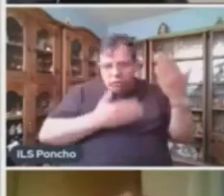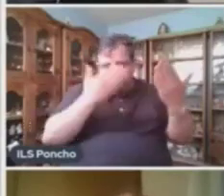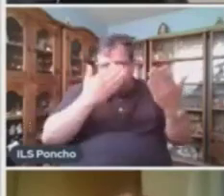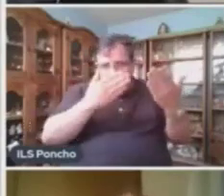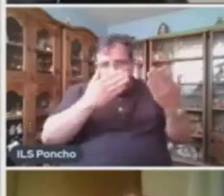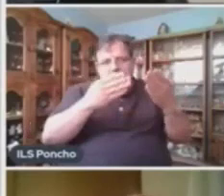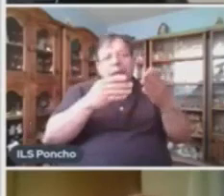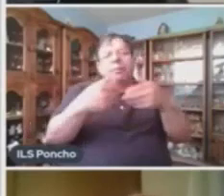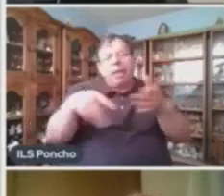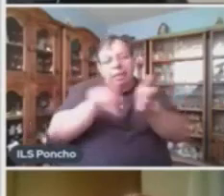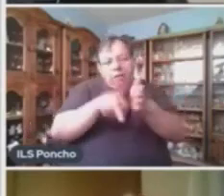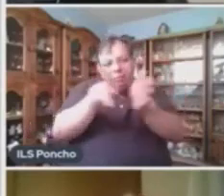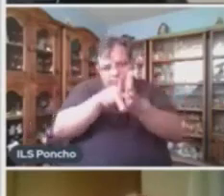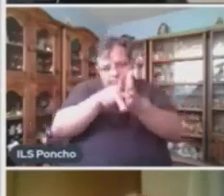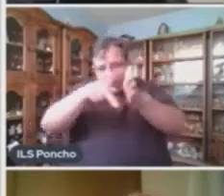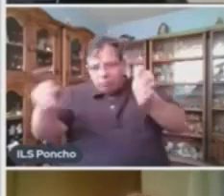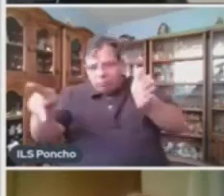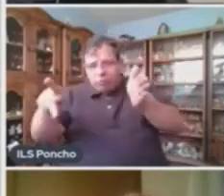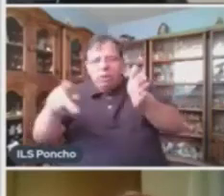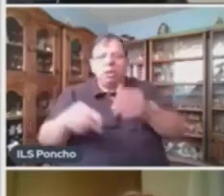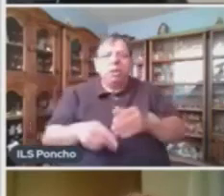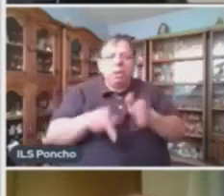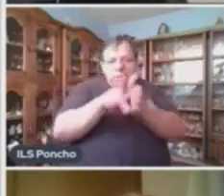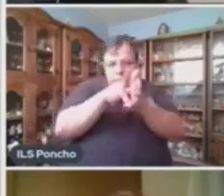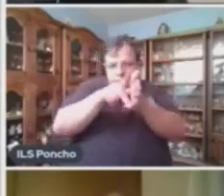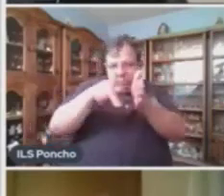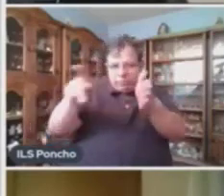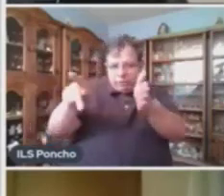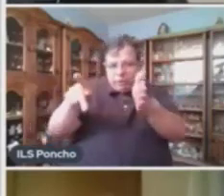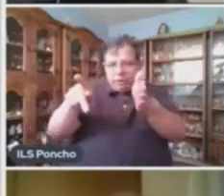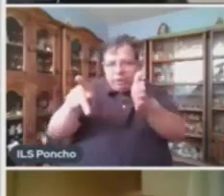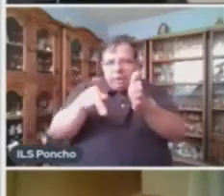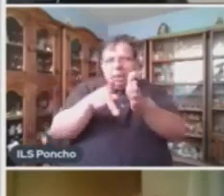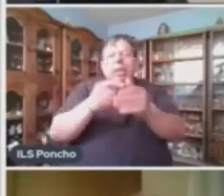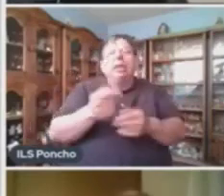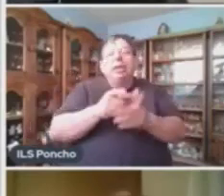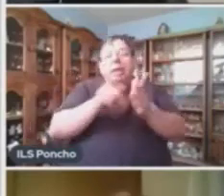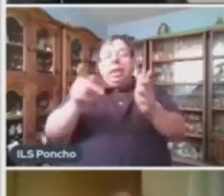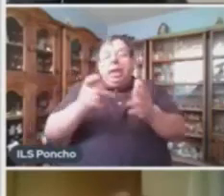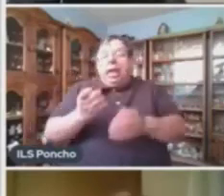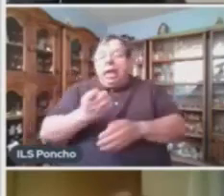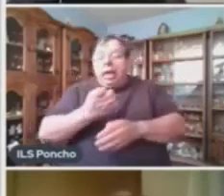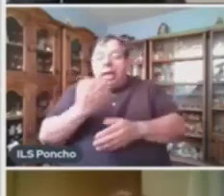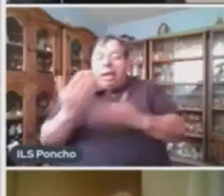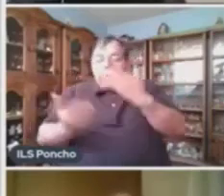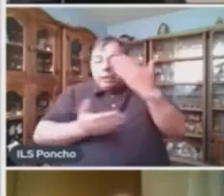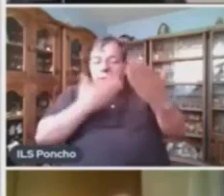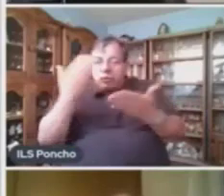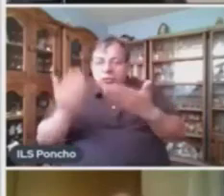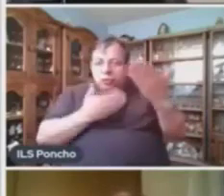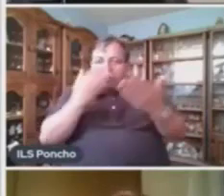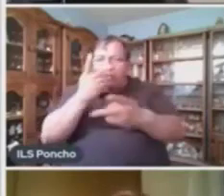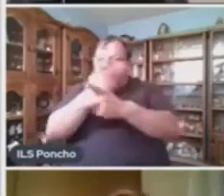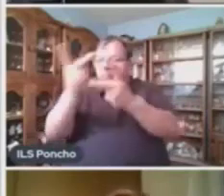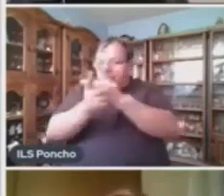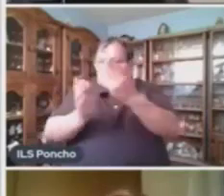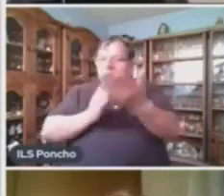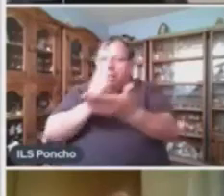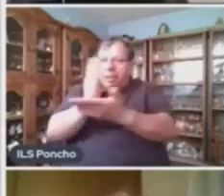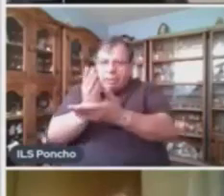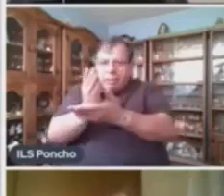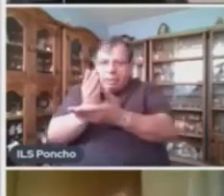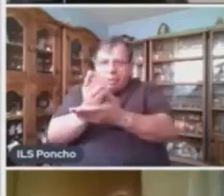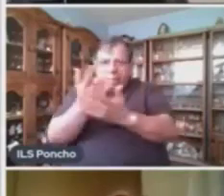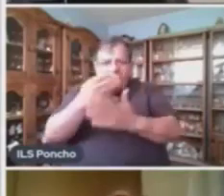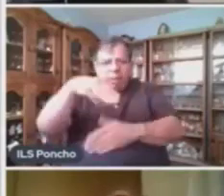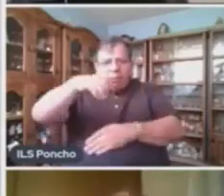predicado Por lo tanto Todo el predicado Es estudian para ingresar a la prepa En este caso El modificador